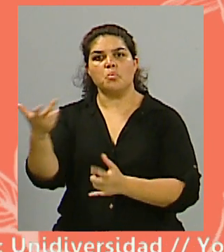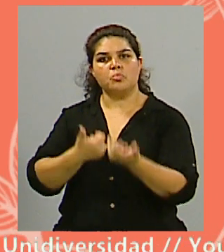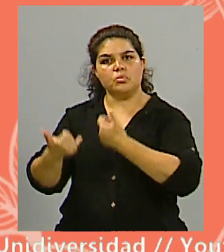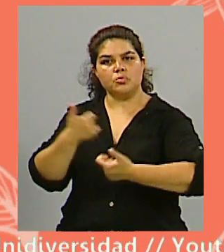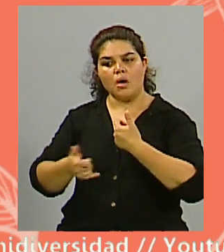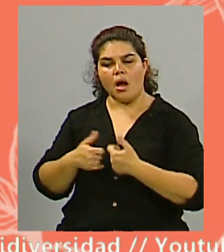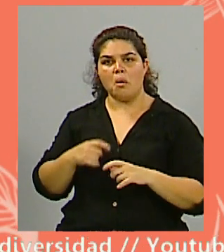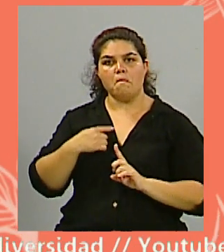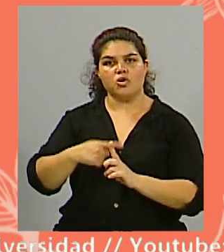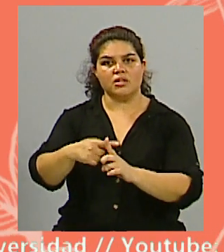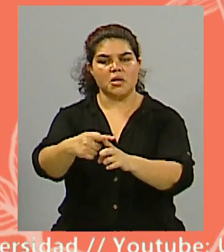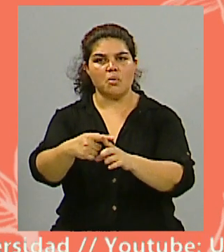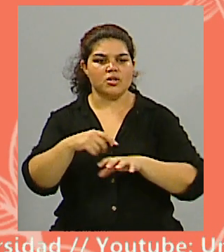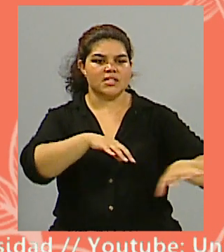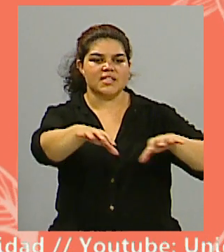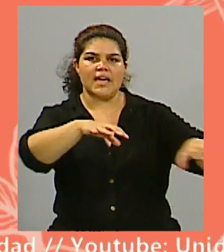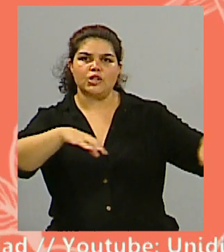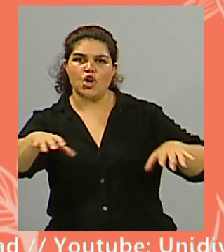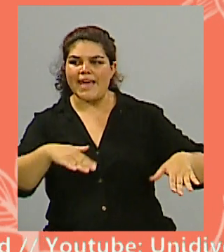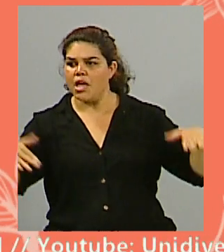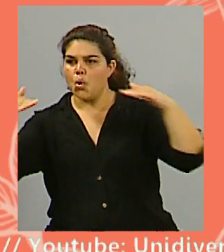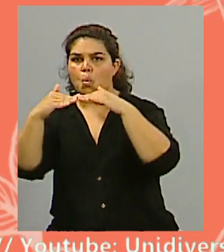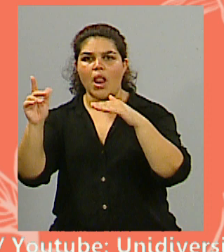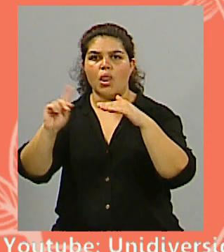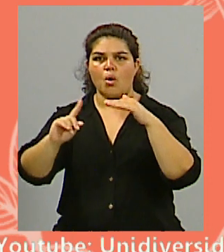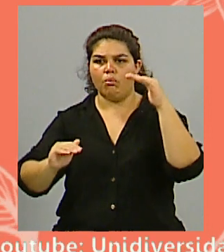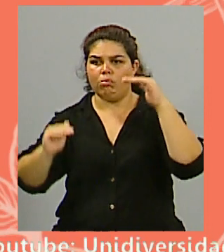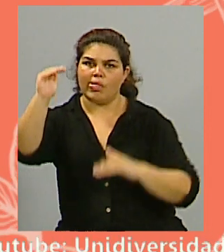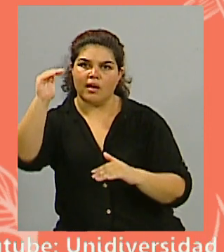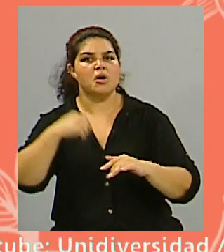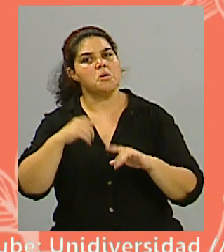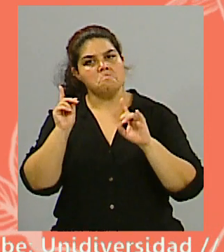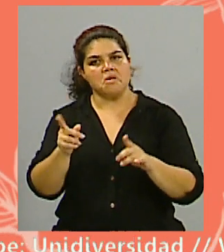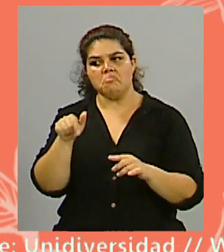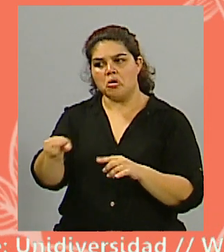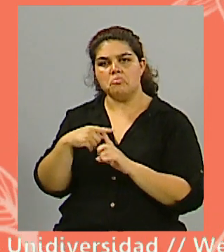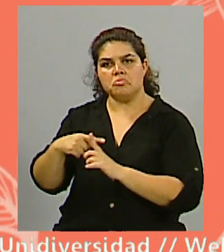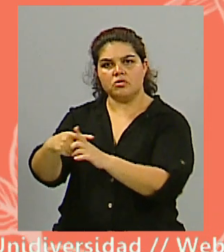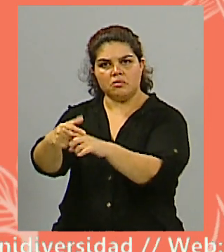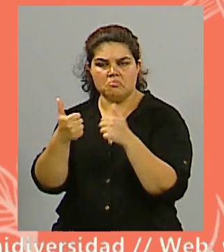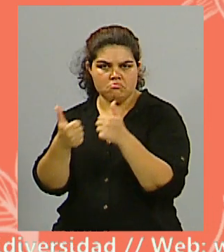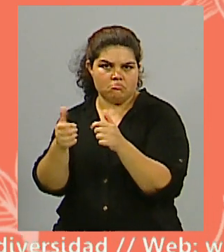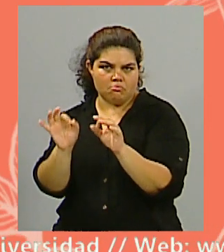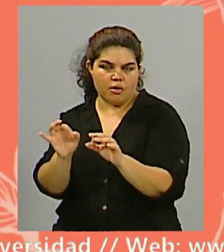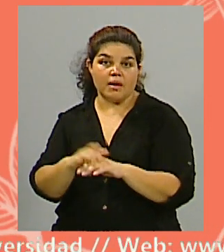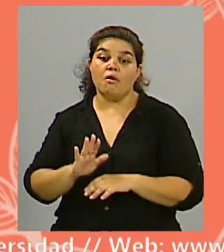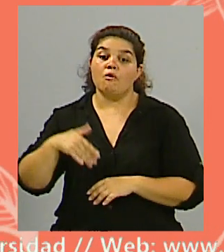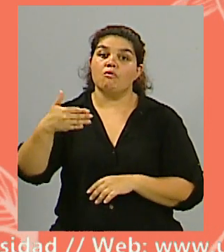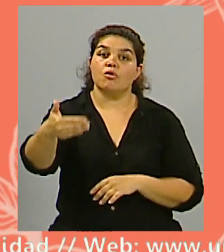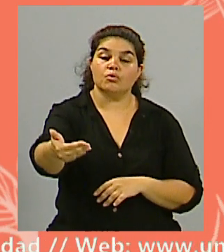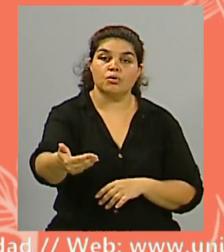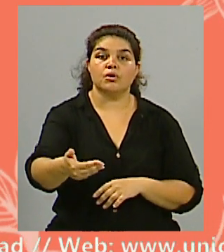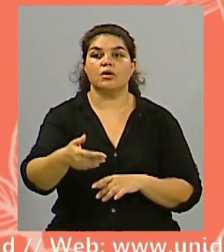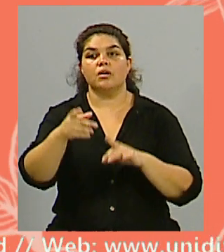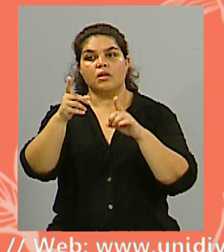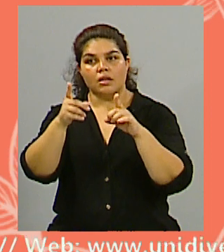2023, digo, no todos los sectores por ahí tienen esa misma postura y bueno, sobre todo pensar en qué futuro inmediato podemos encontrar en cuanto a esa